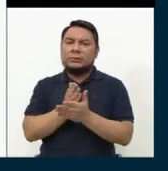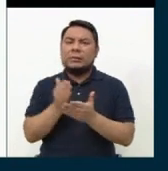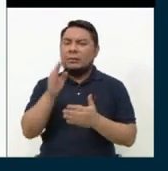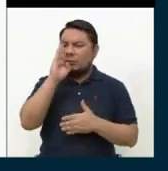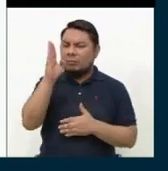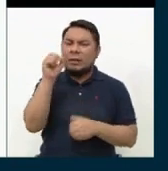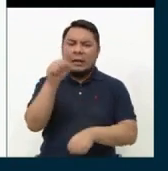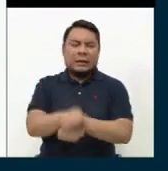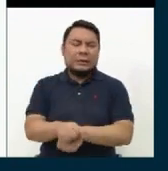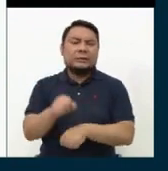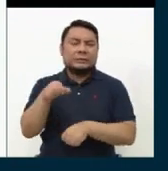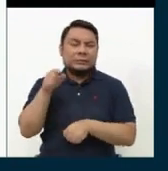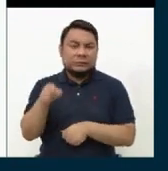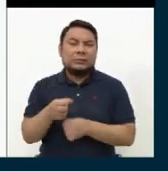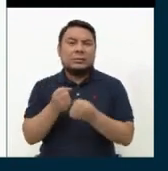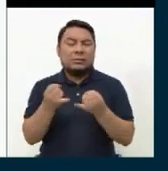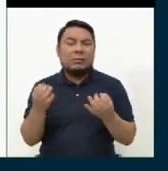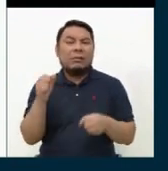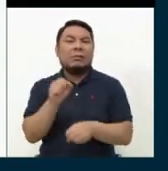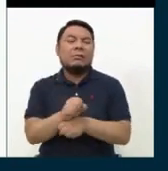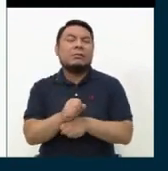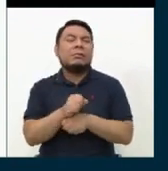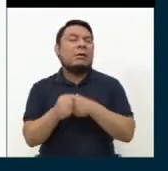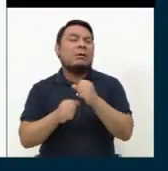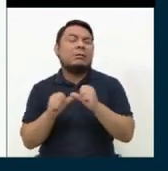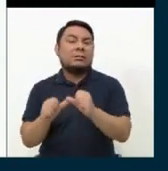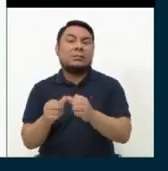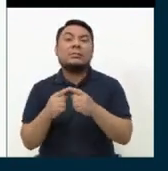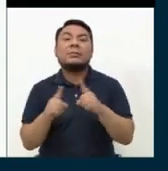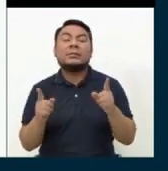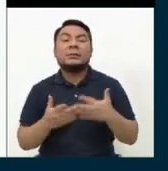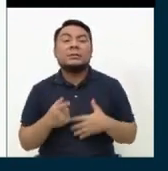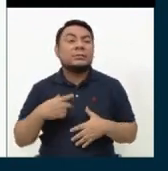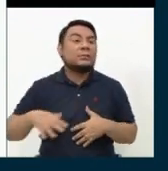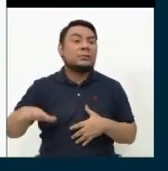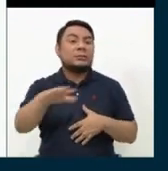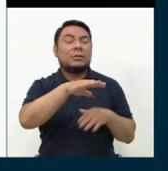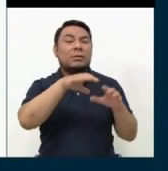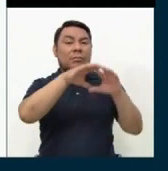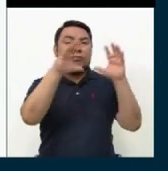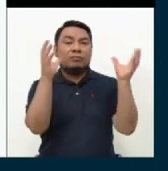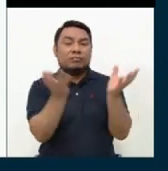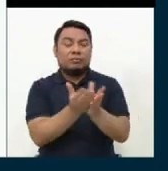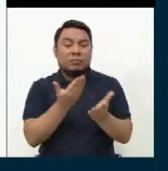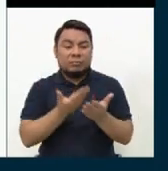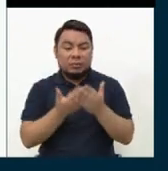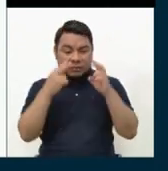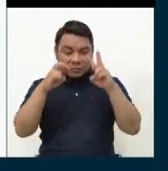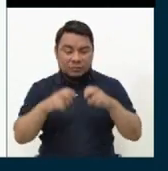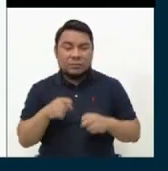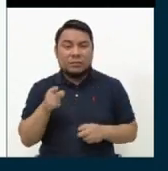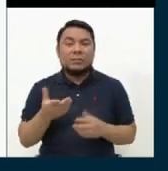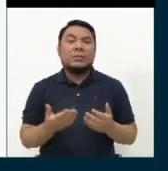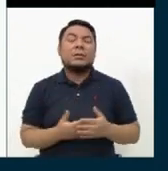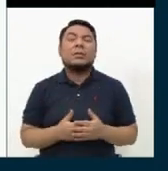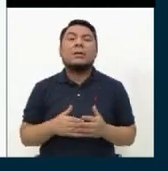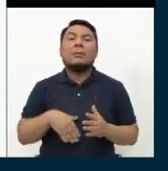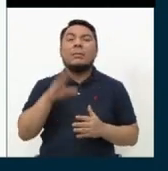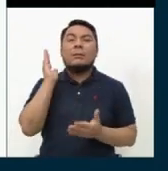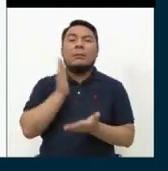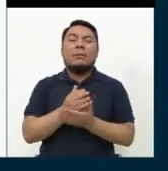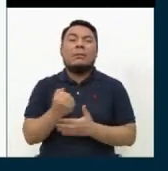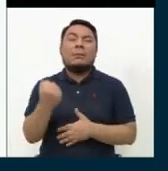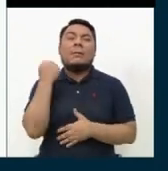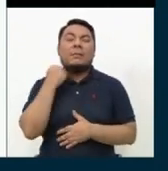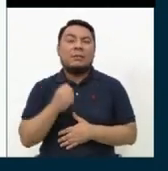penas, quizás algunos cadena perpetua. Pero a nivel mundial se ha verificado que mayores condenas